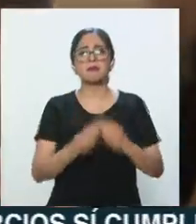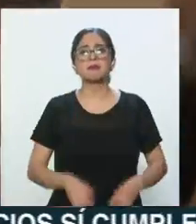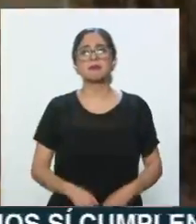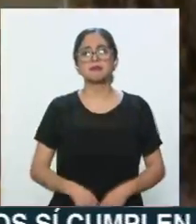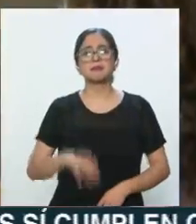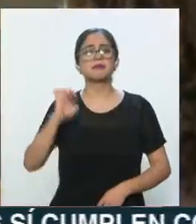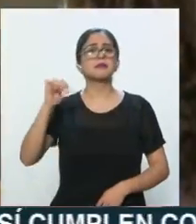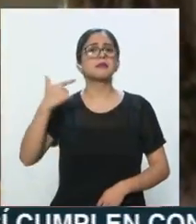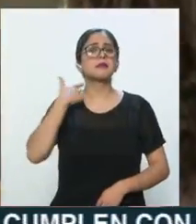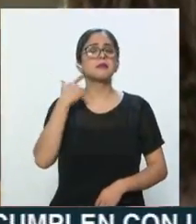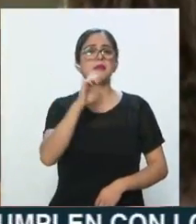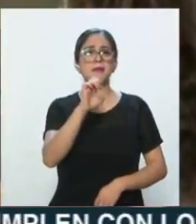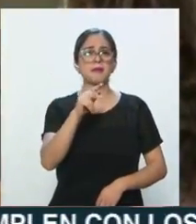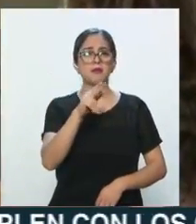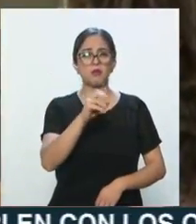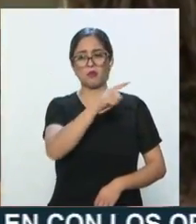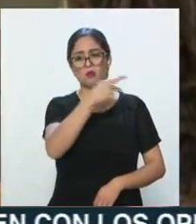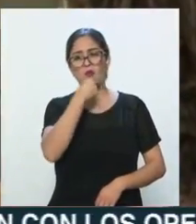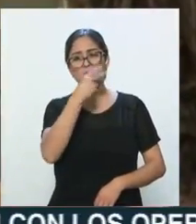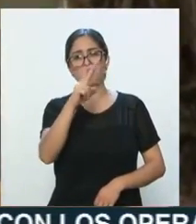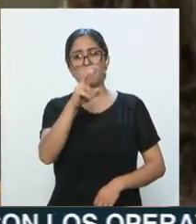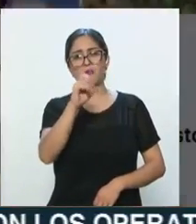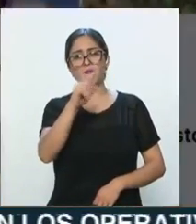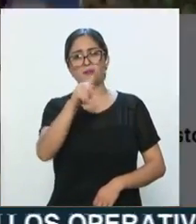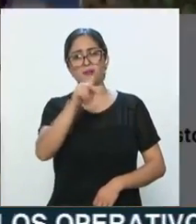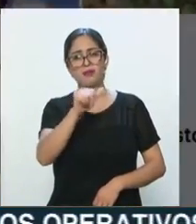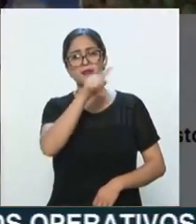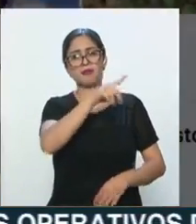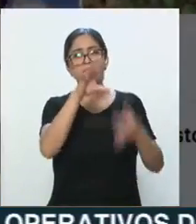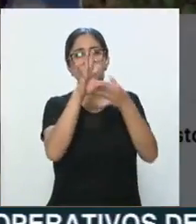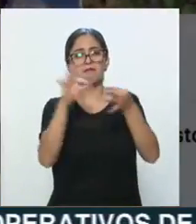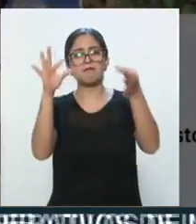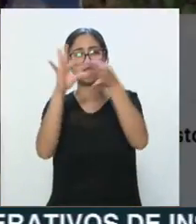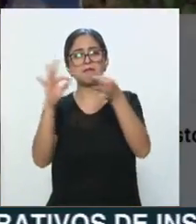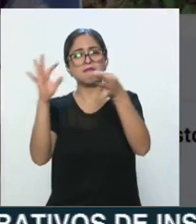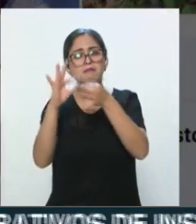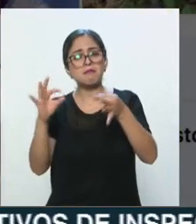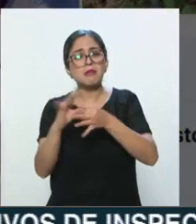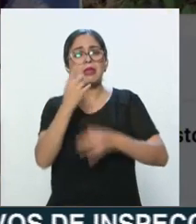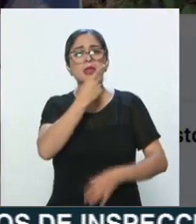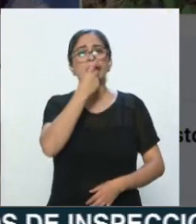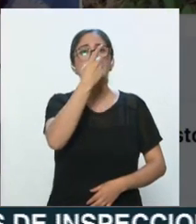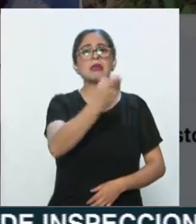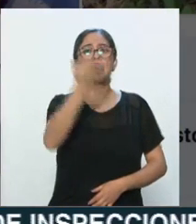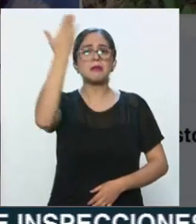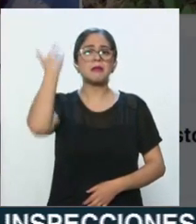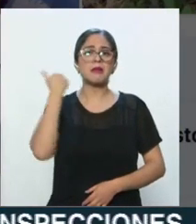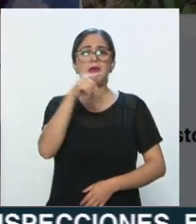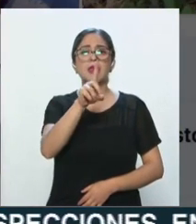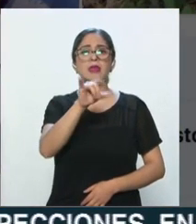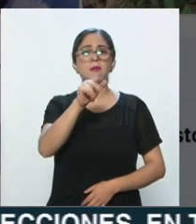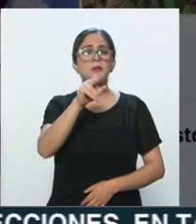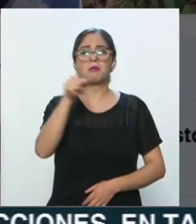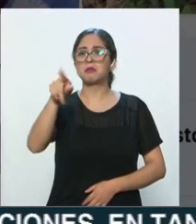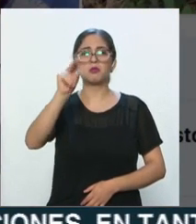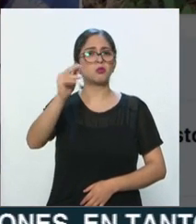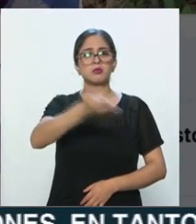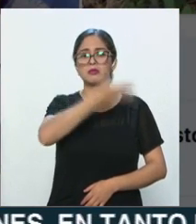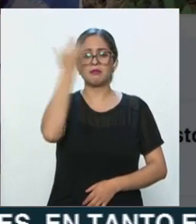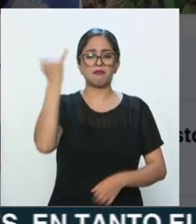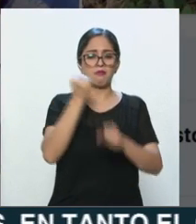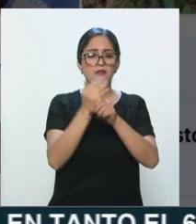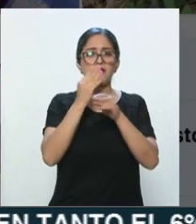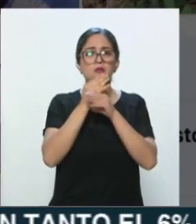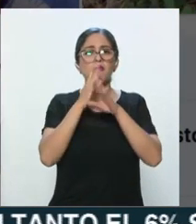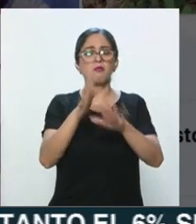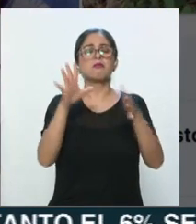embajadora de Estados Unidos en México, Roberta Jacobson, matizó sus declaraciones y aseveró que como diplomática nunca tuvo conocimiento de información